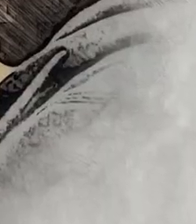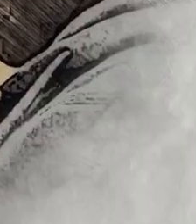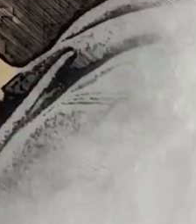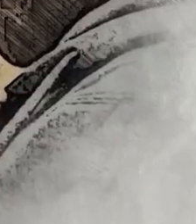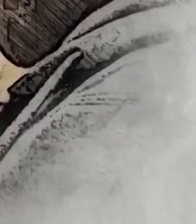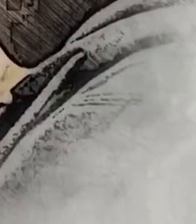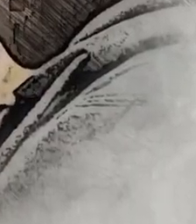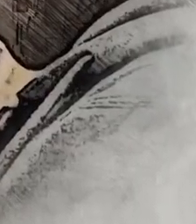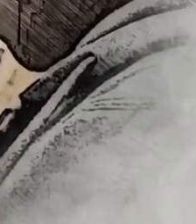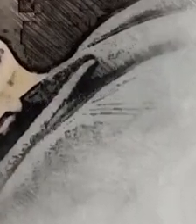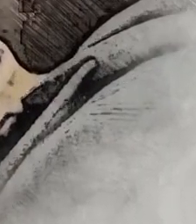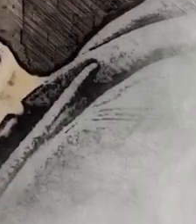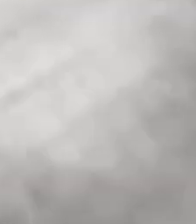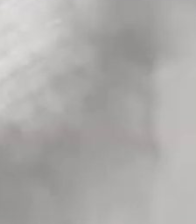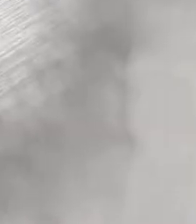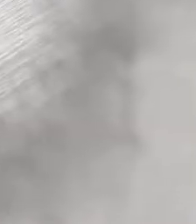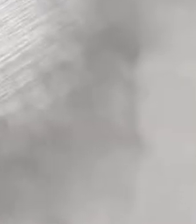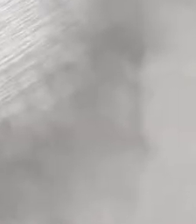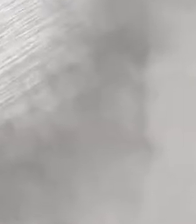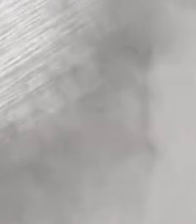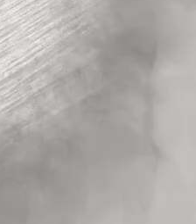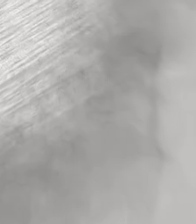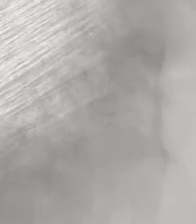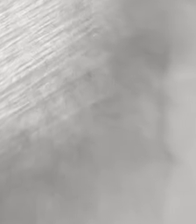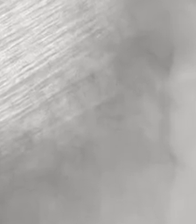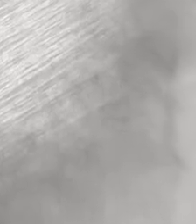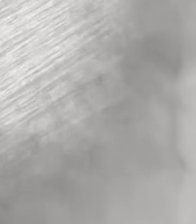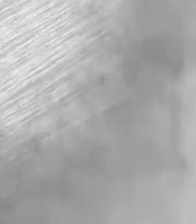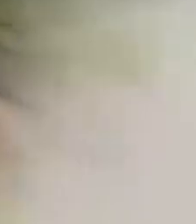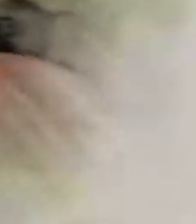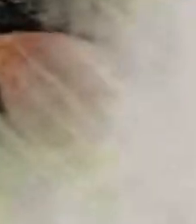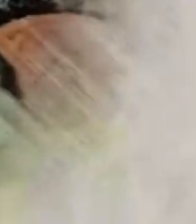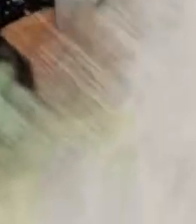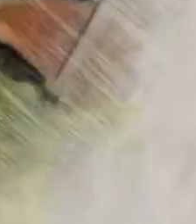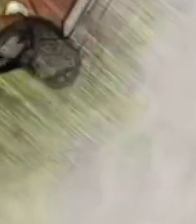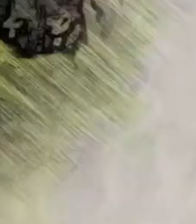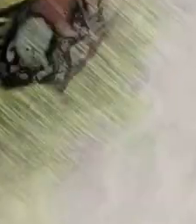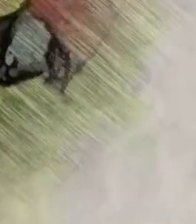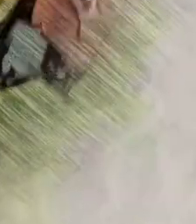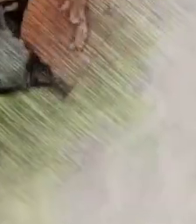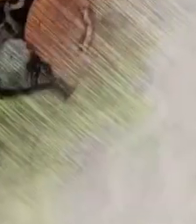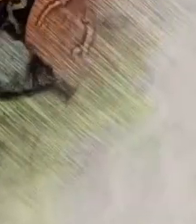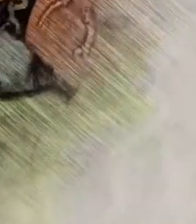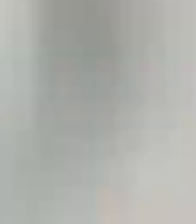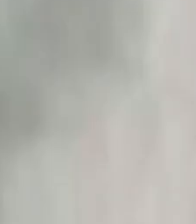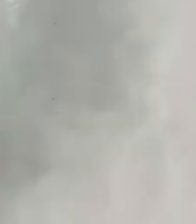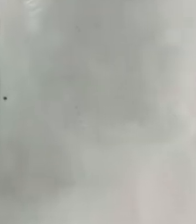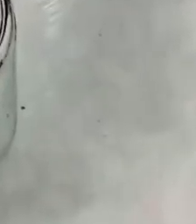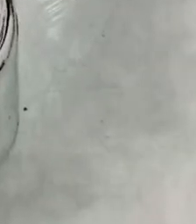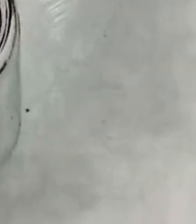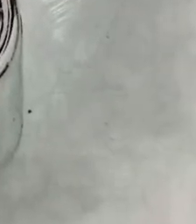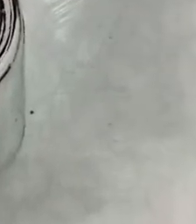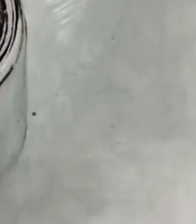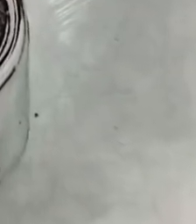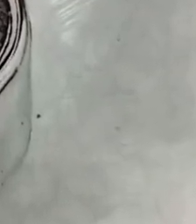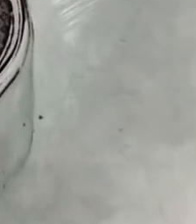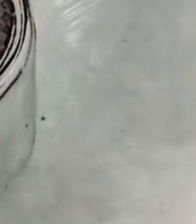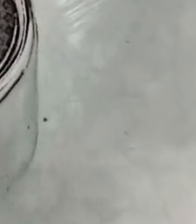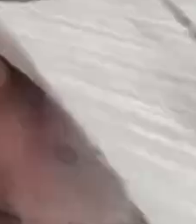for Thank